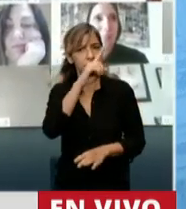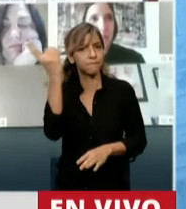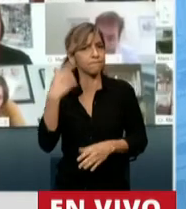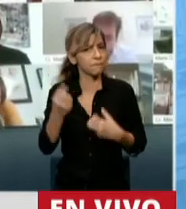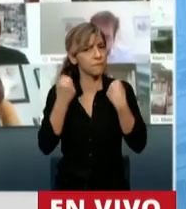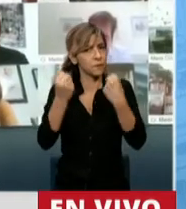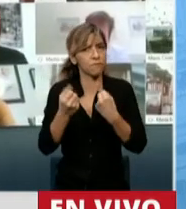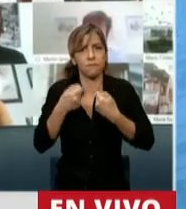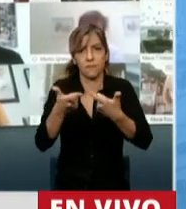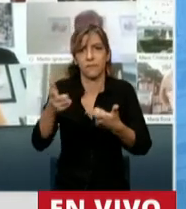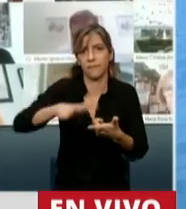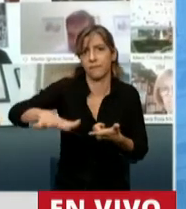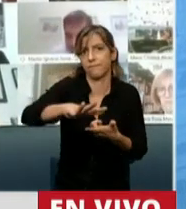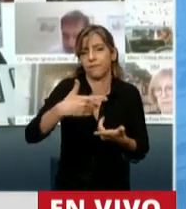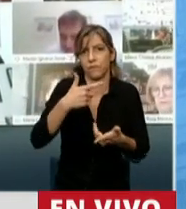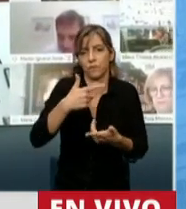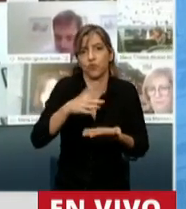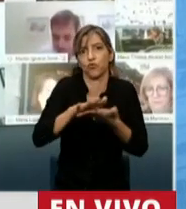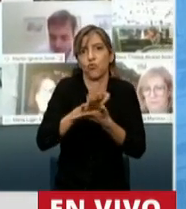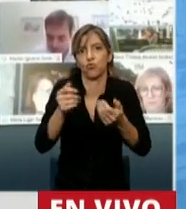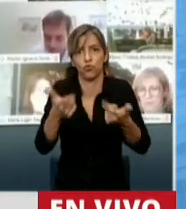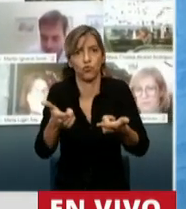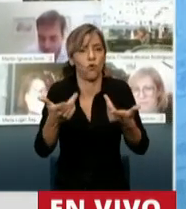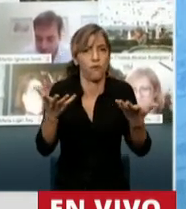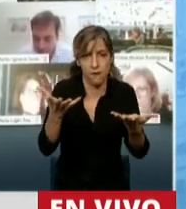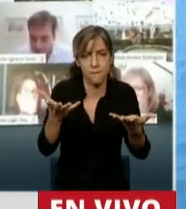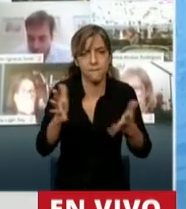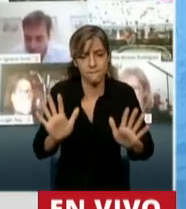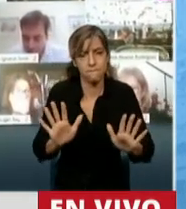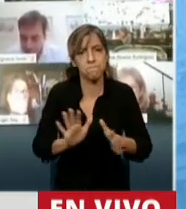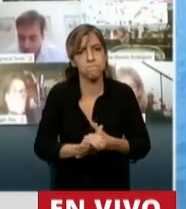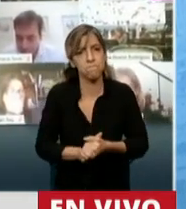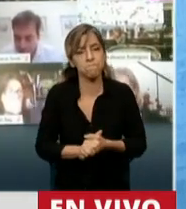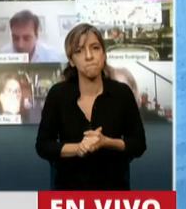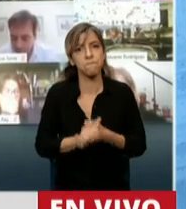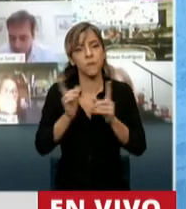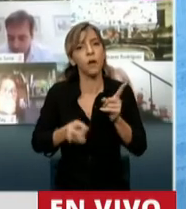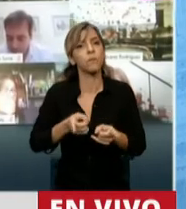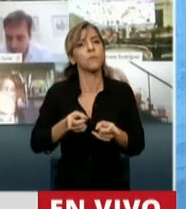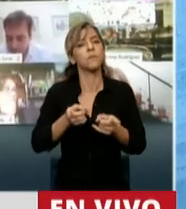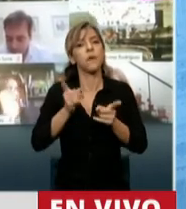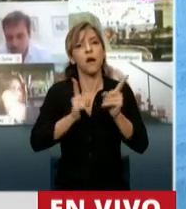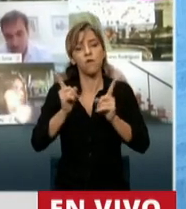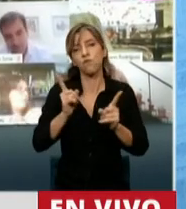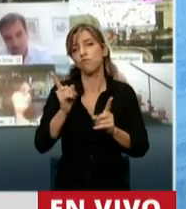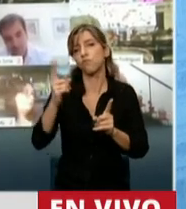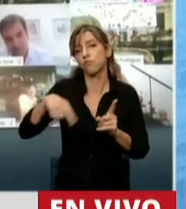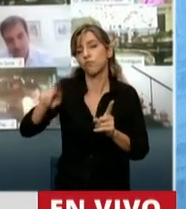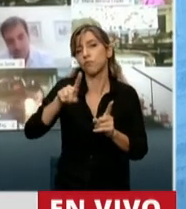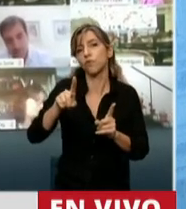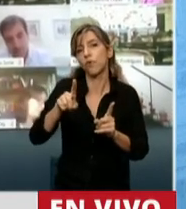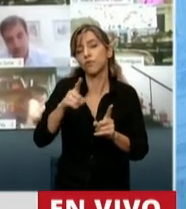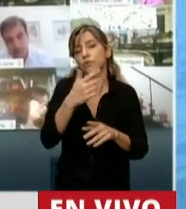sufriendo los efectos de esta pandemia. Y claramente, como también bien se dijo, nosotros hemos presentado de nuestro espacio distintos